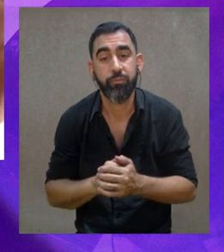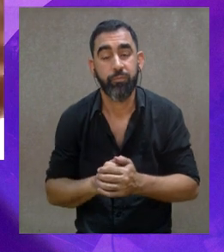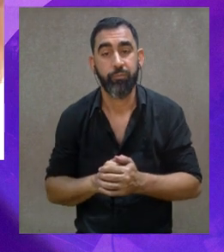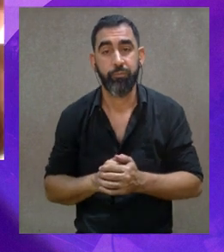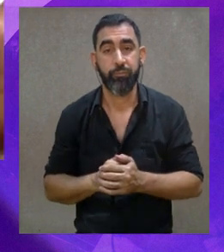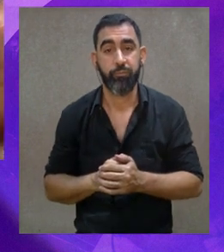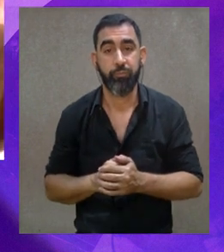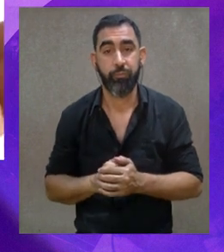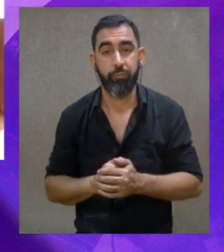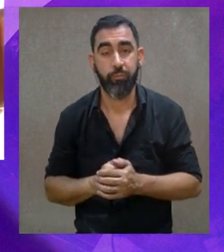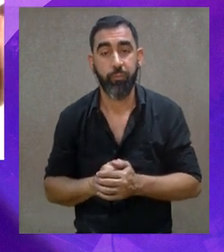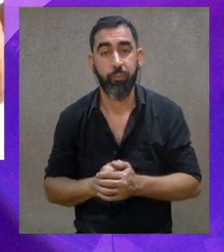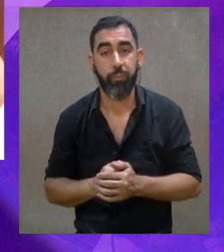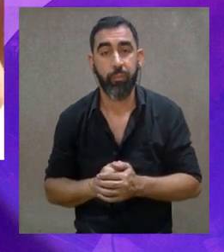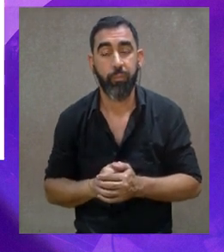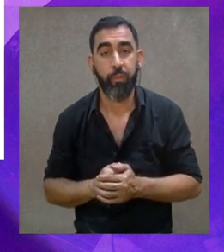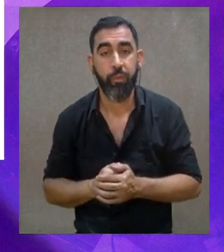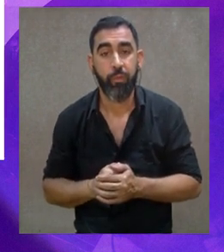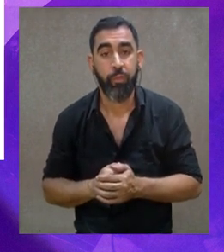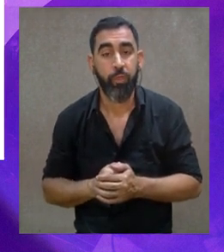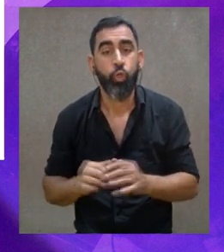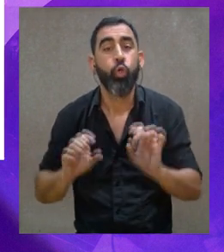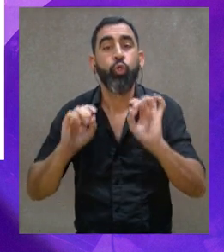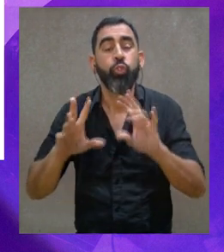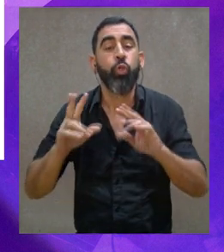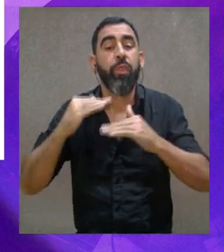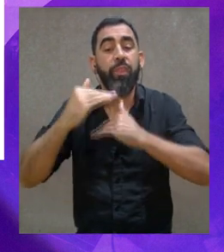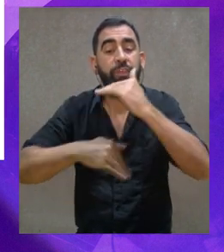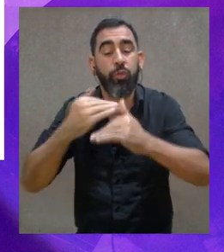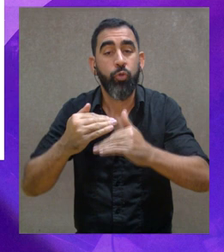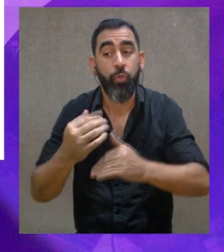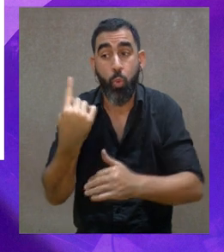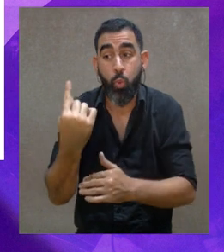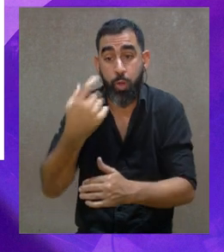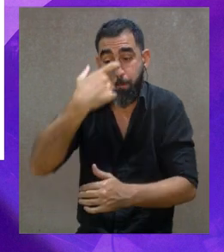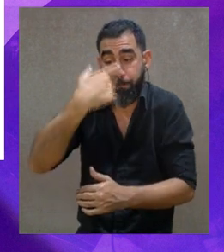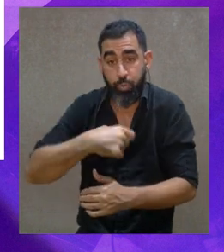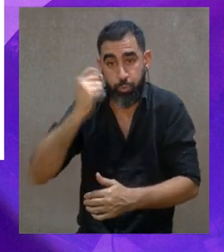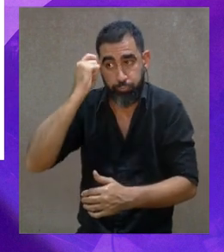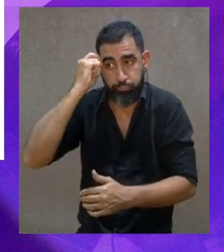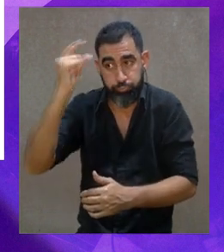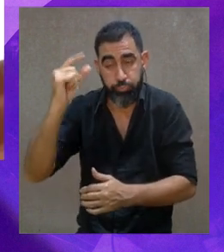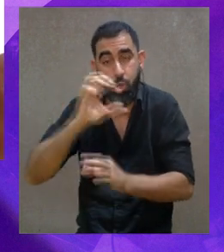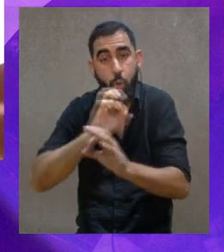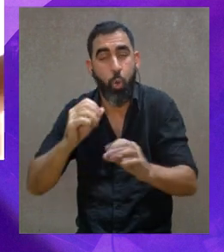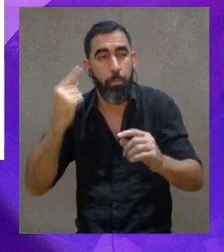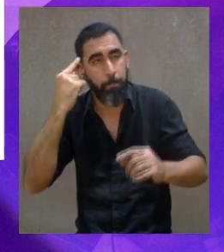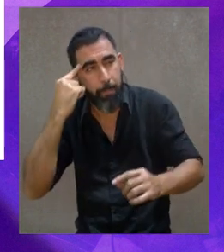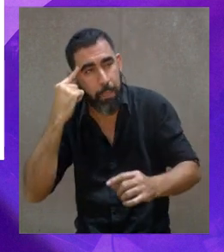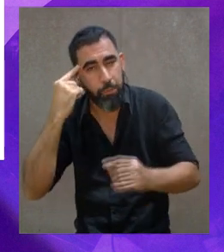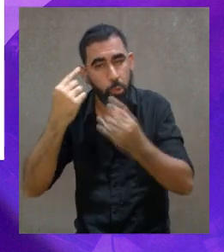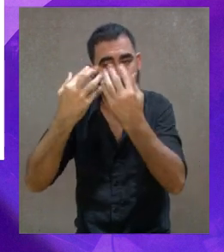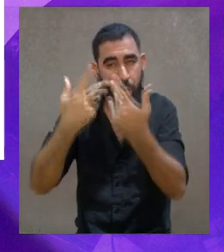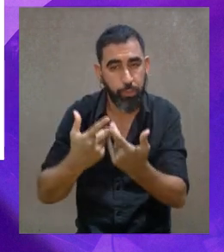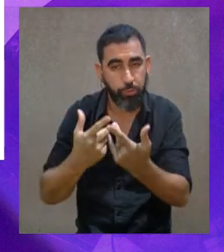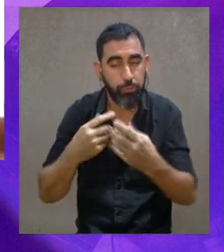poquito, si bien lo sabíamos o lo sentíamos, hace poco salió un estudio que comprobaba empíricamente, por ejemplo, que